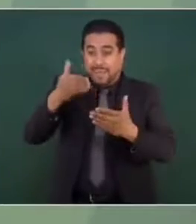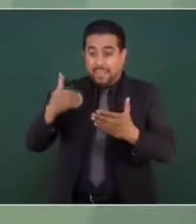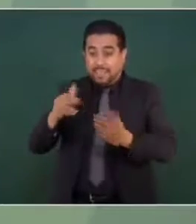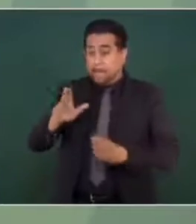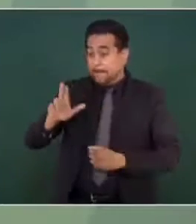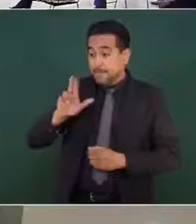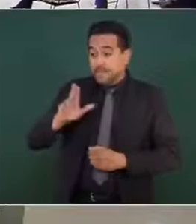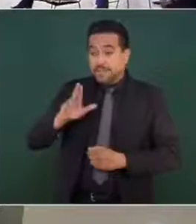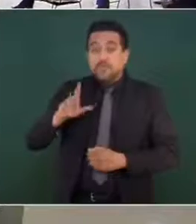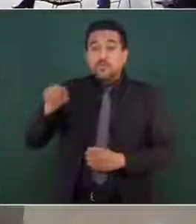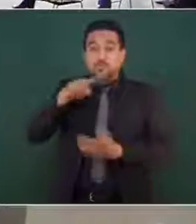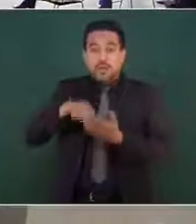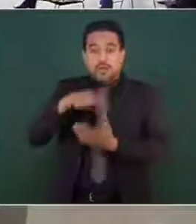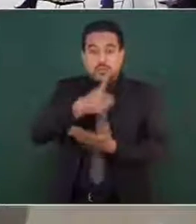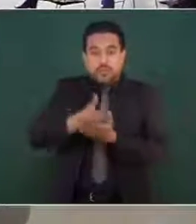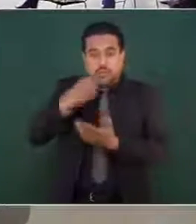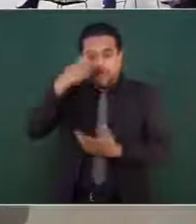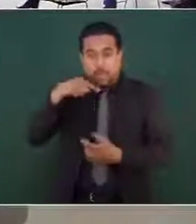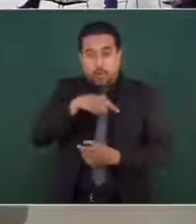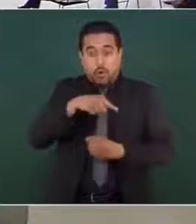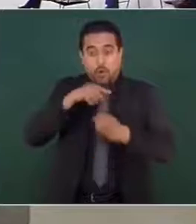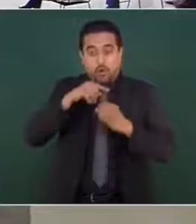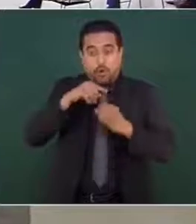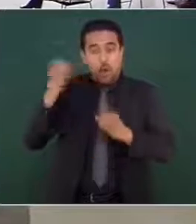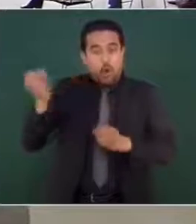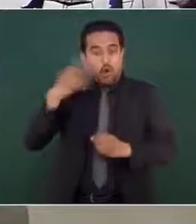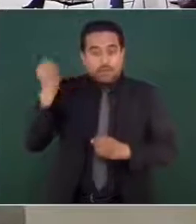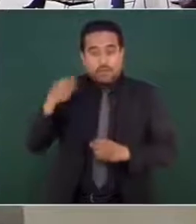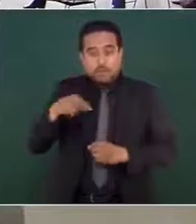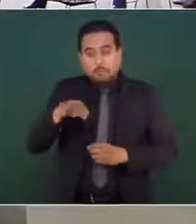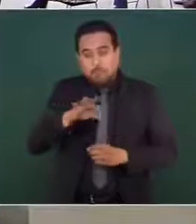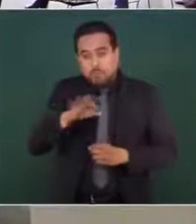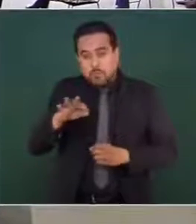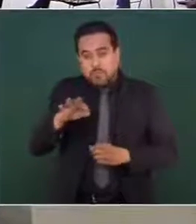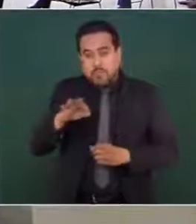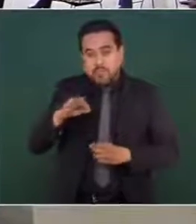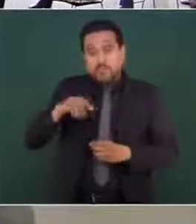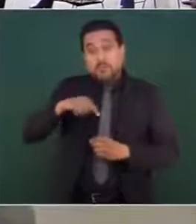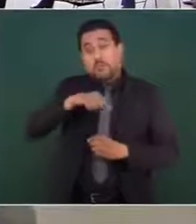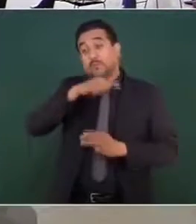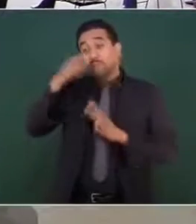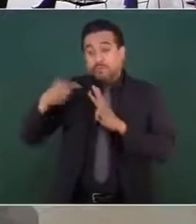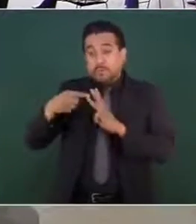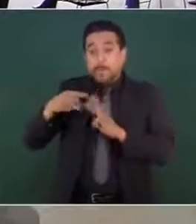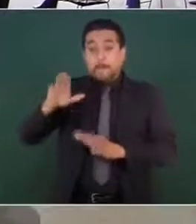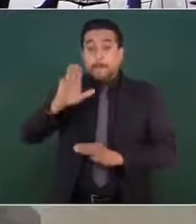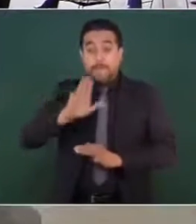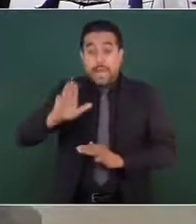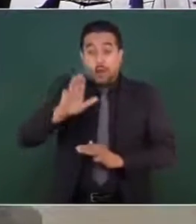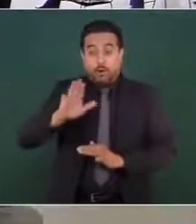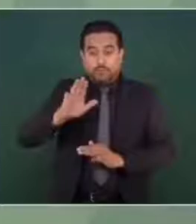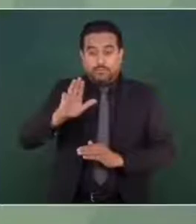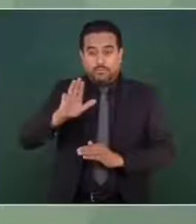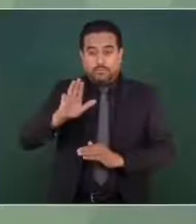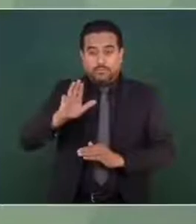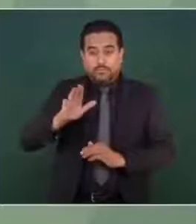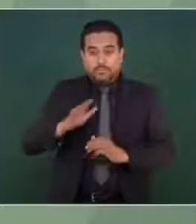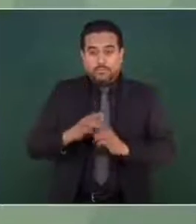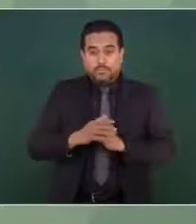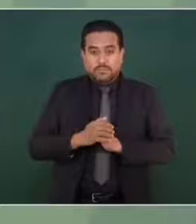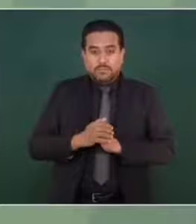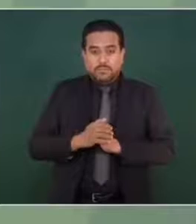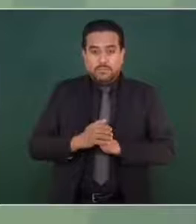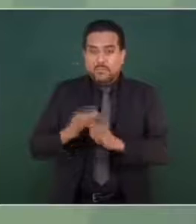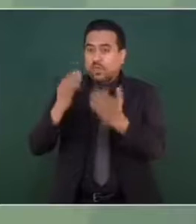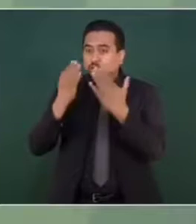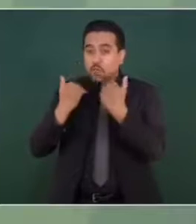Nacional la conferencia y el miércoles es el acto, no va a haber